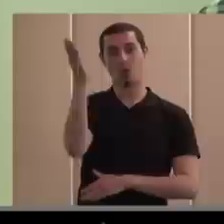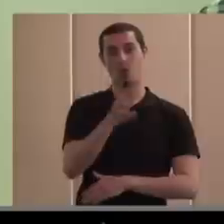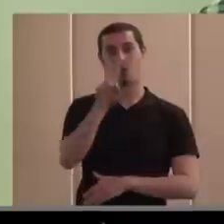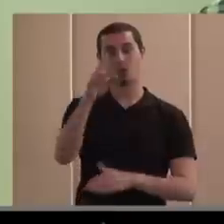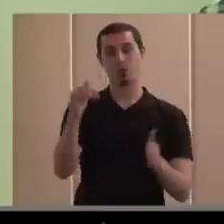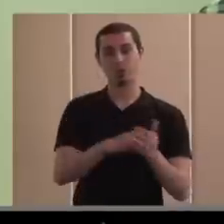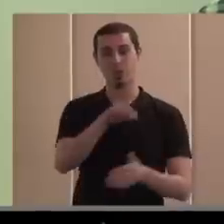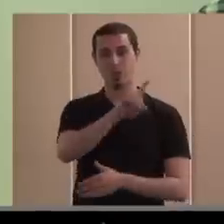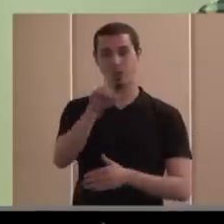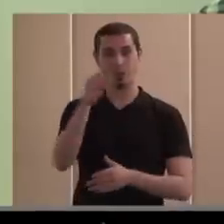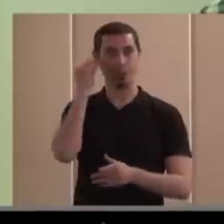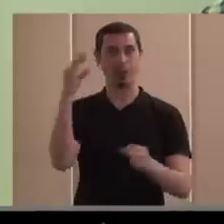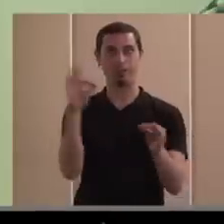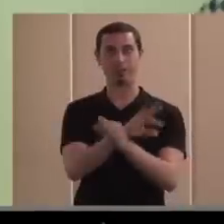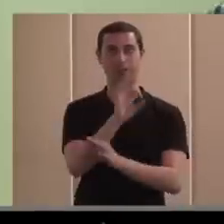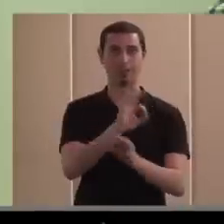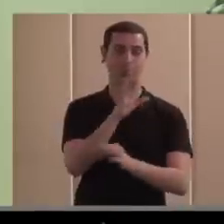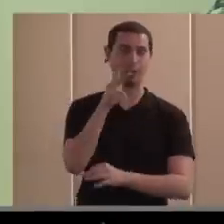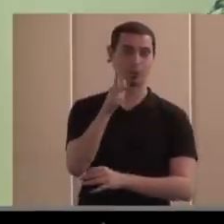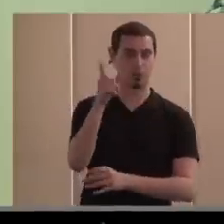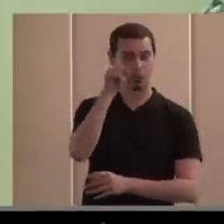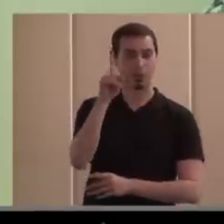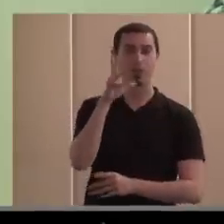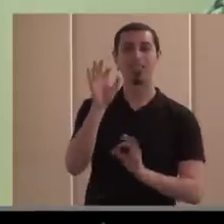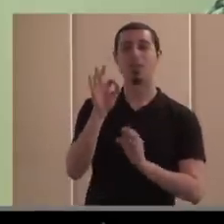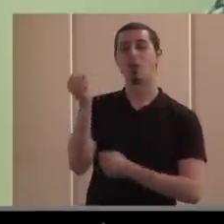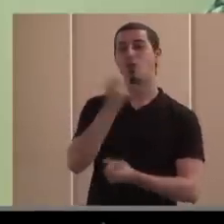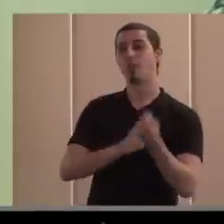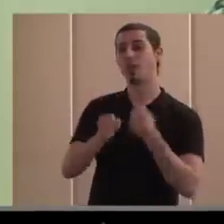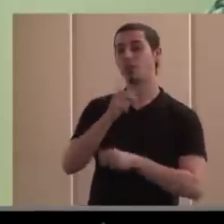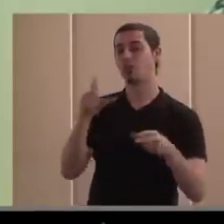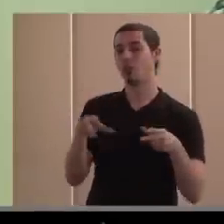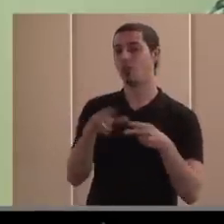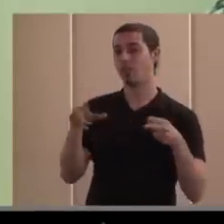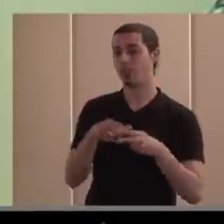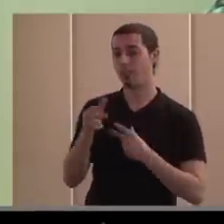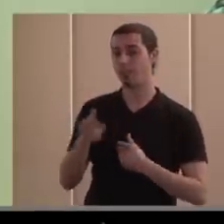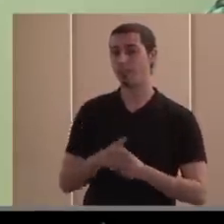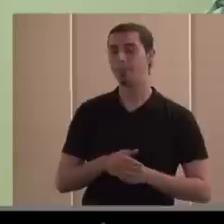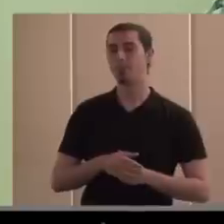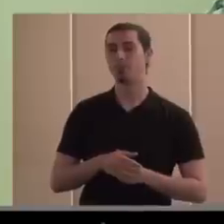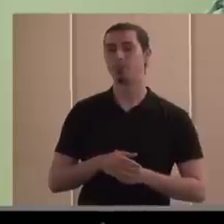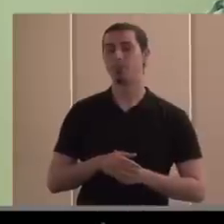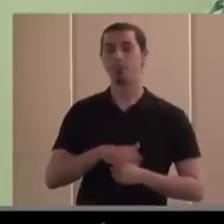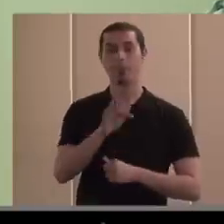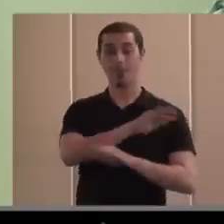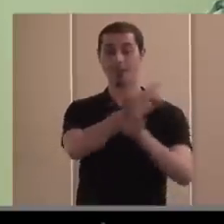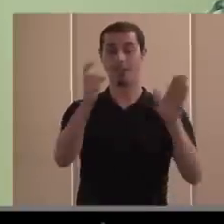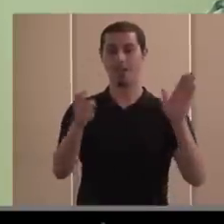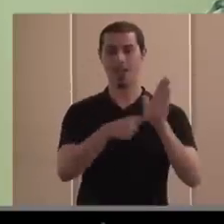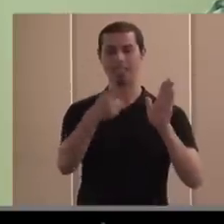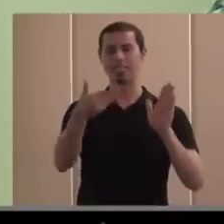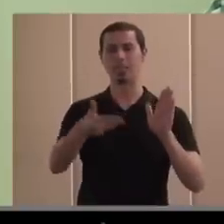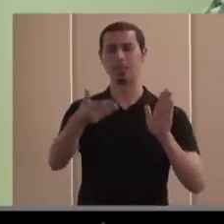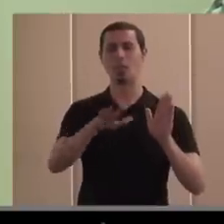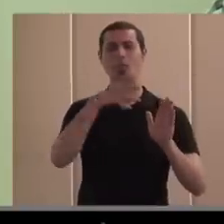que no me confundiré de economía social, ¿no? Y además en esta ley es especialmente importante porque